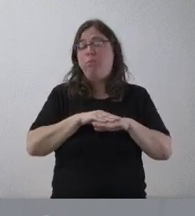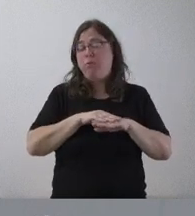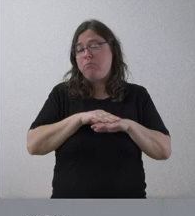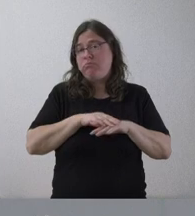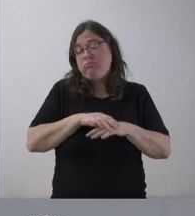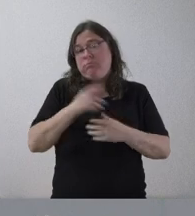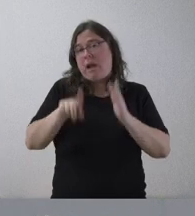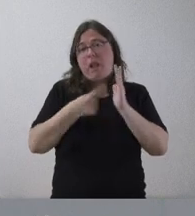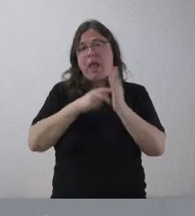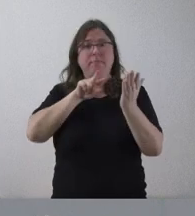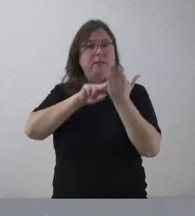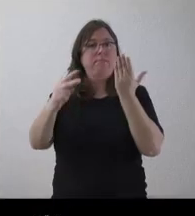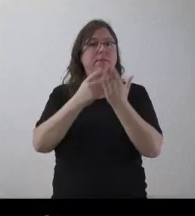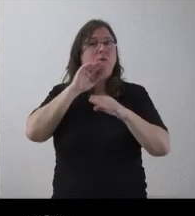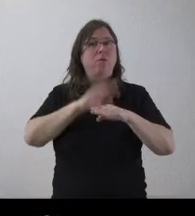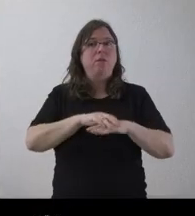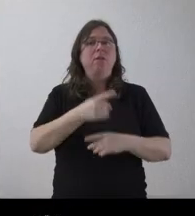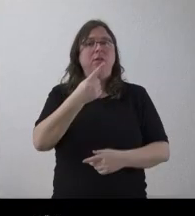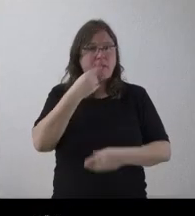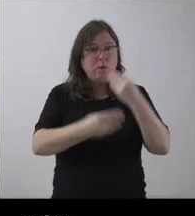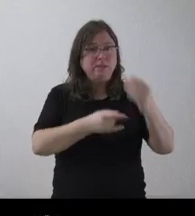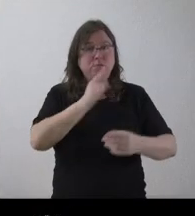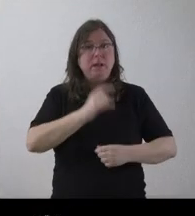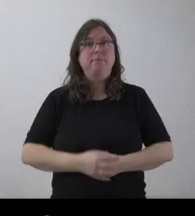transparencia. Pero reconocen que lo han hecho mal, ¿no?